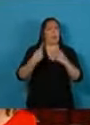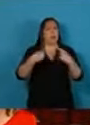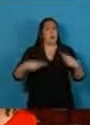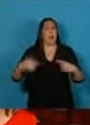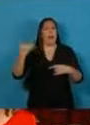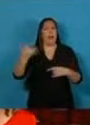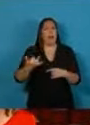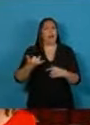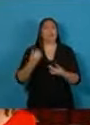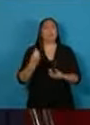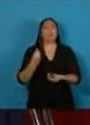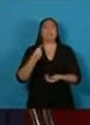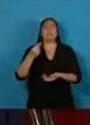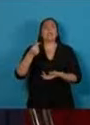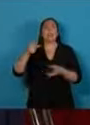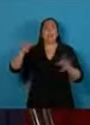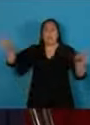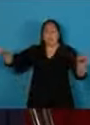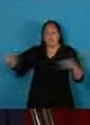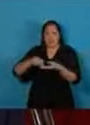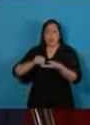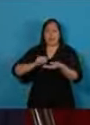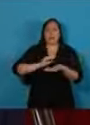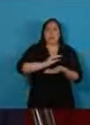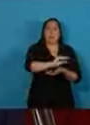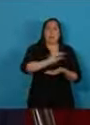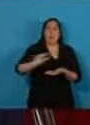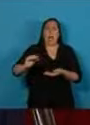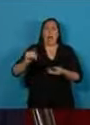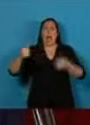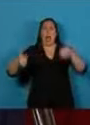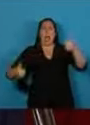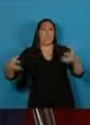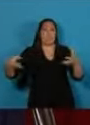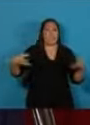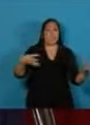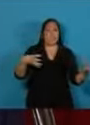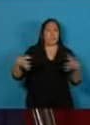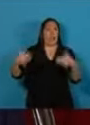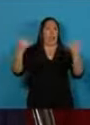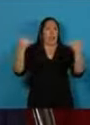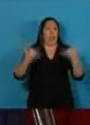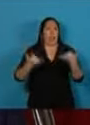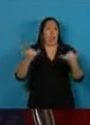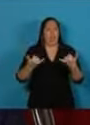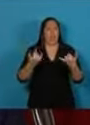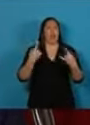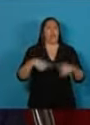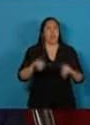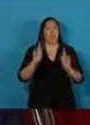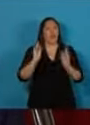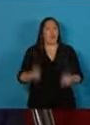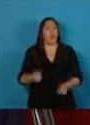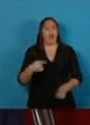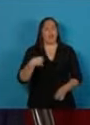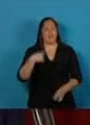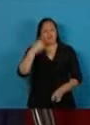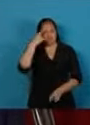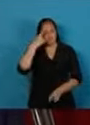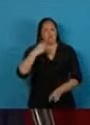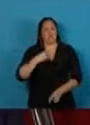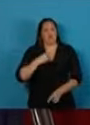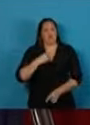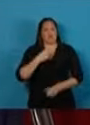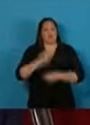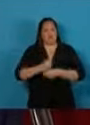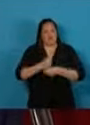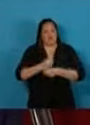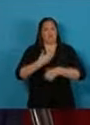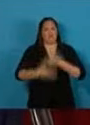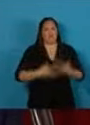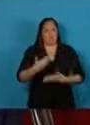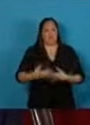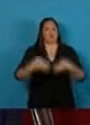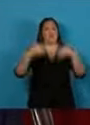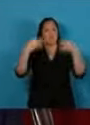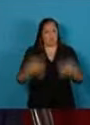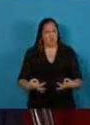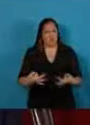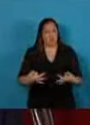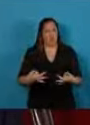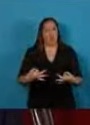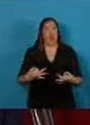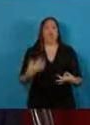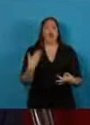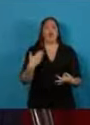distributivas. Pero también soy consciente de que, si actuamos de buena fe, podemos ser capaces de